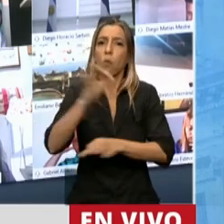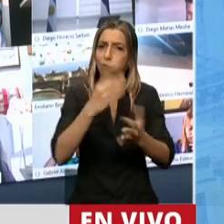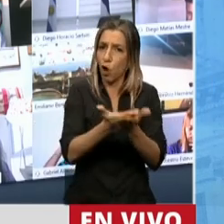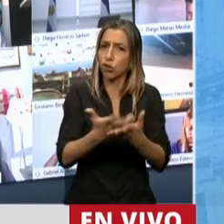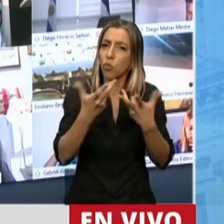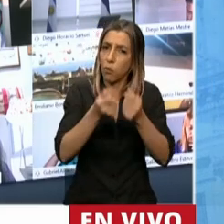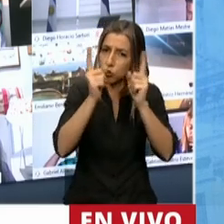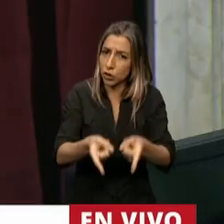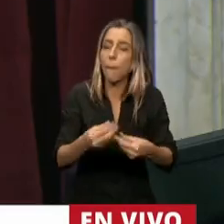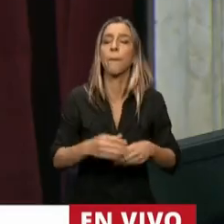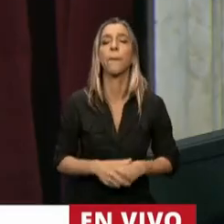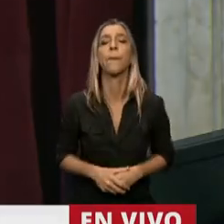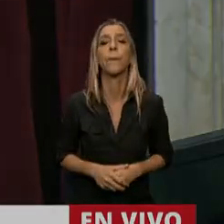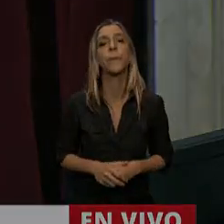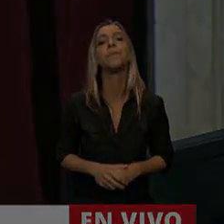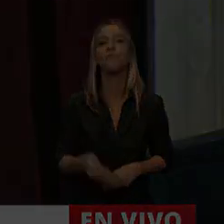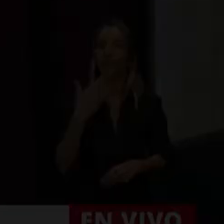Gracias. Bueno, muchas gracias diputado.